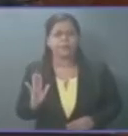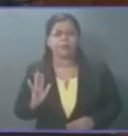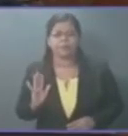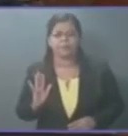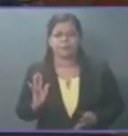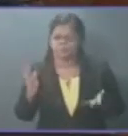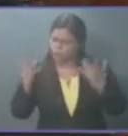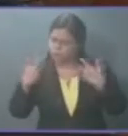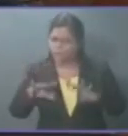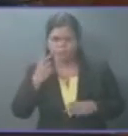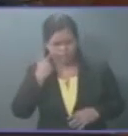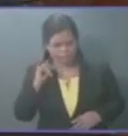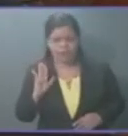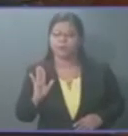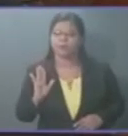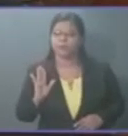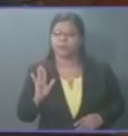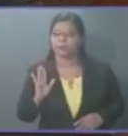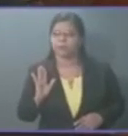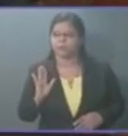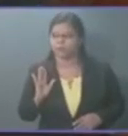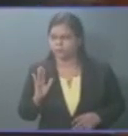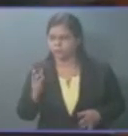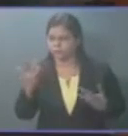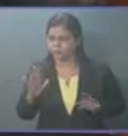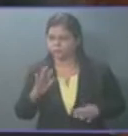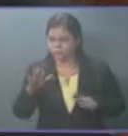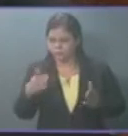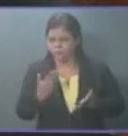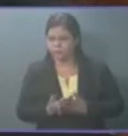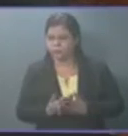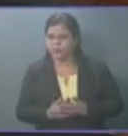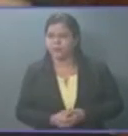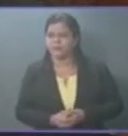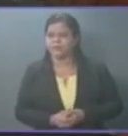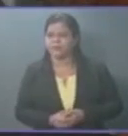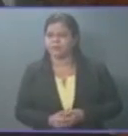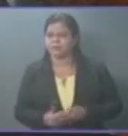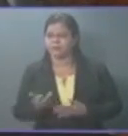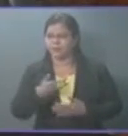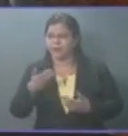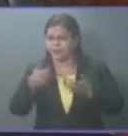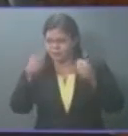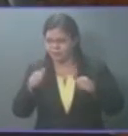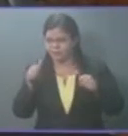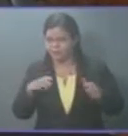de lo que significa la decisión de